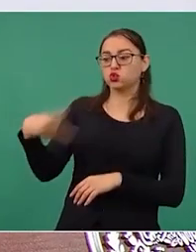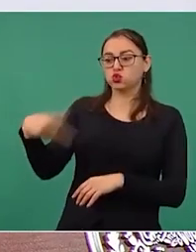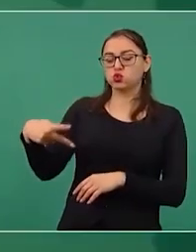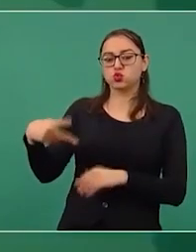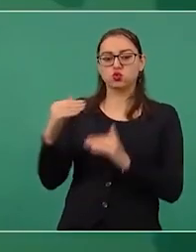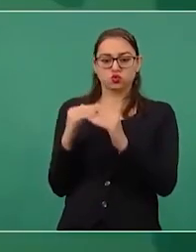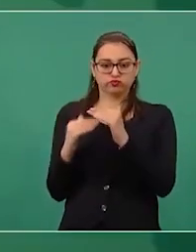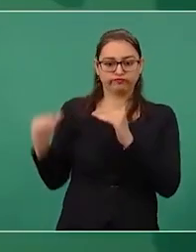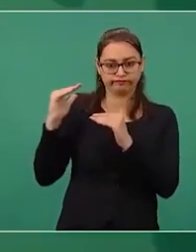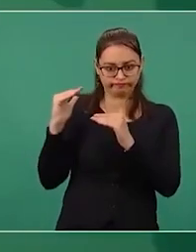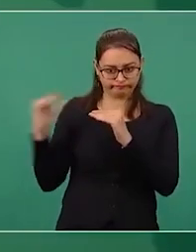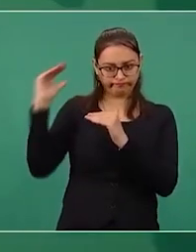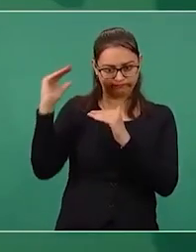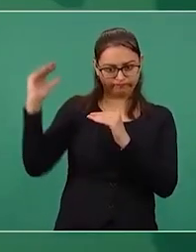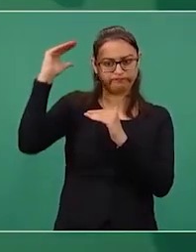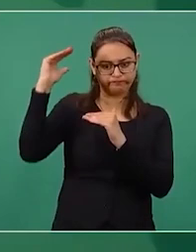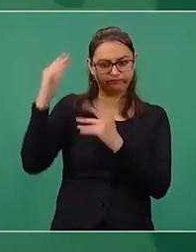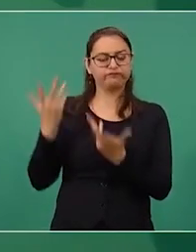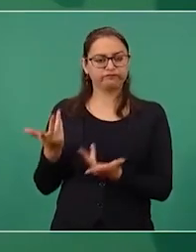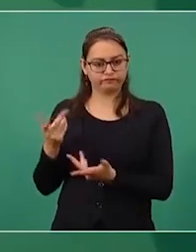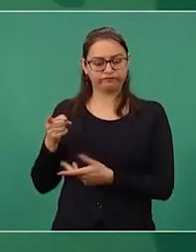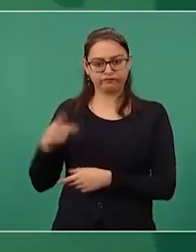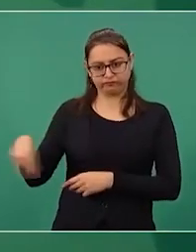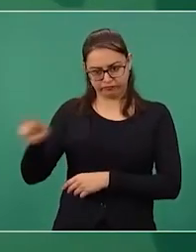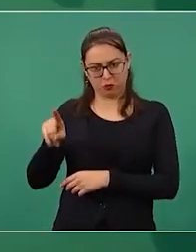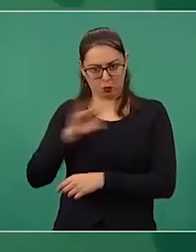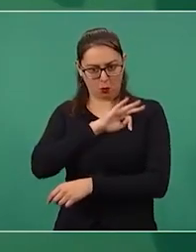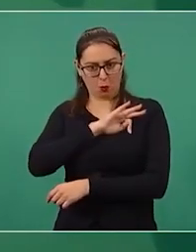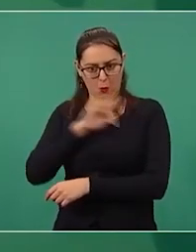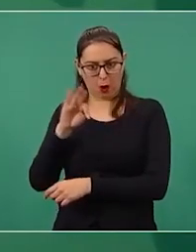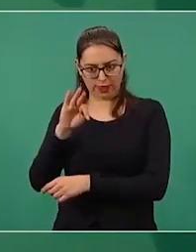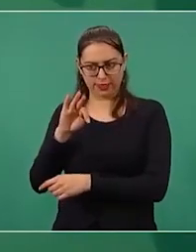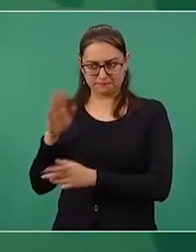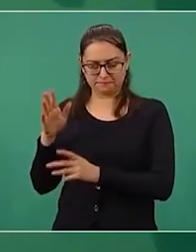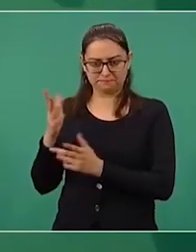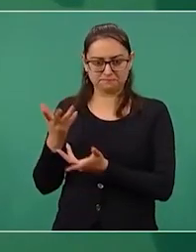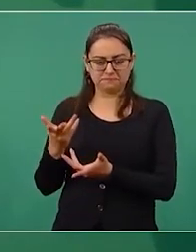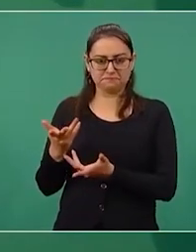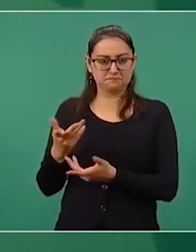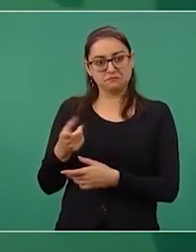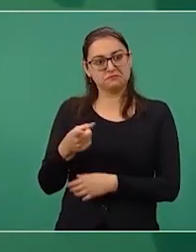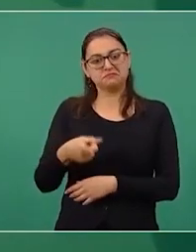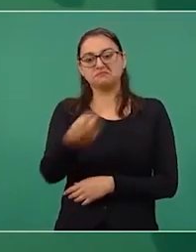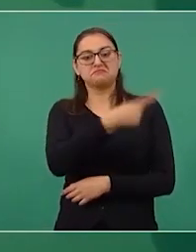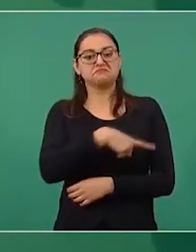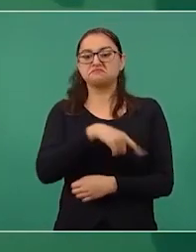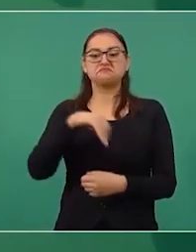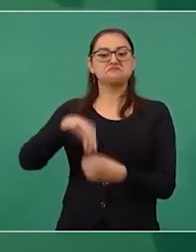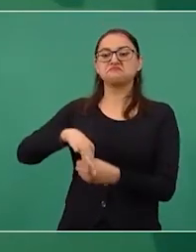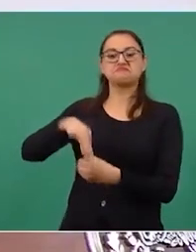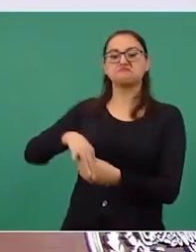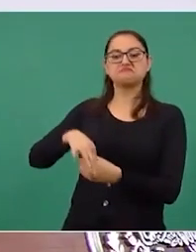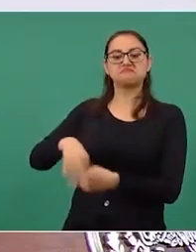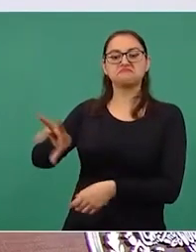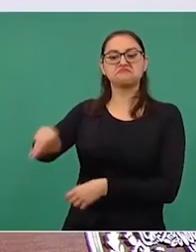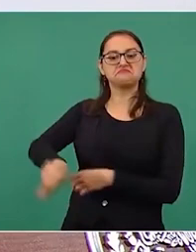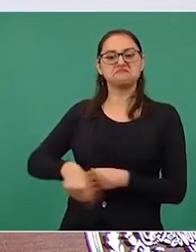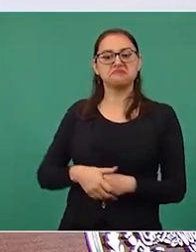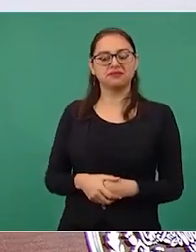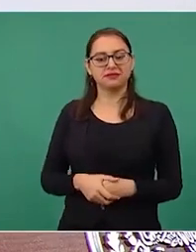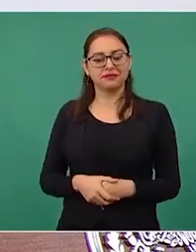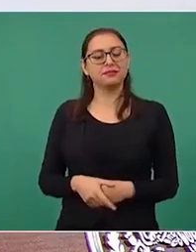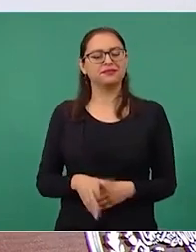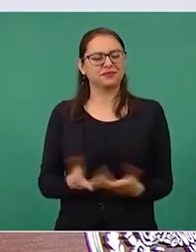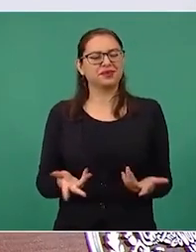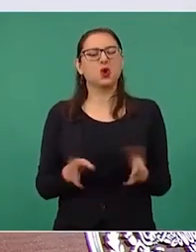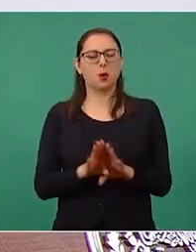Para que la gente tenga información, cuando